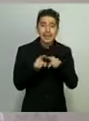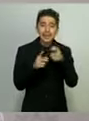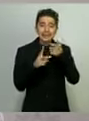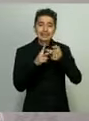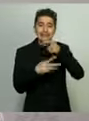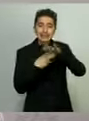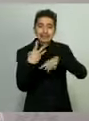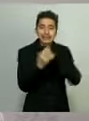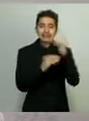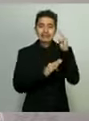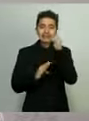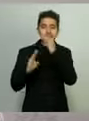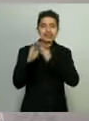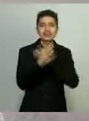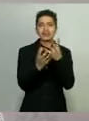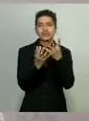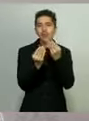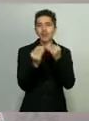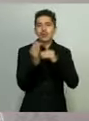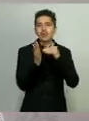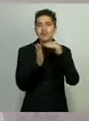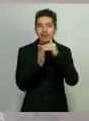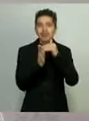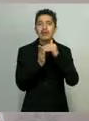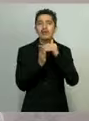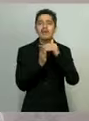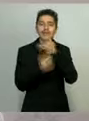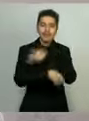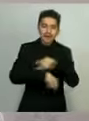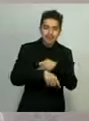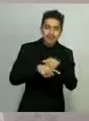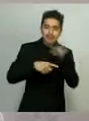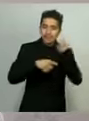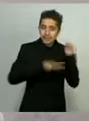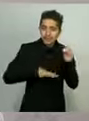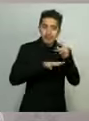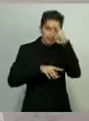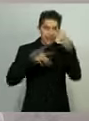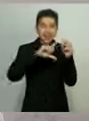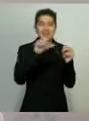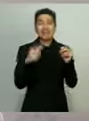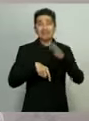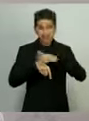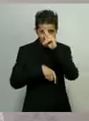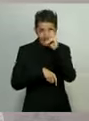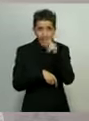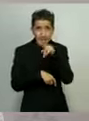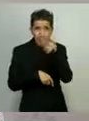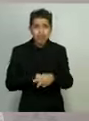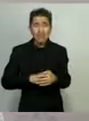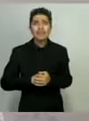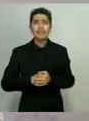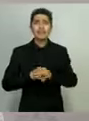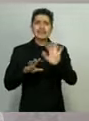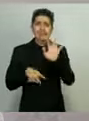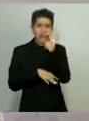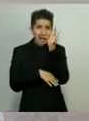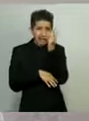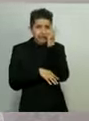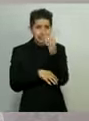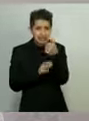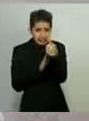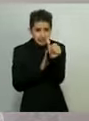crudo para millones de familias en Michoacán y en México. Han sido casi seis meses